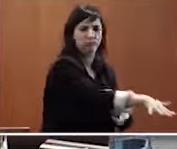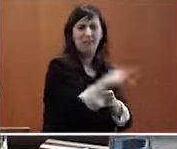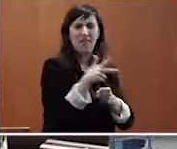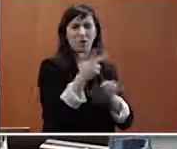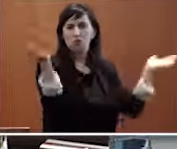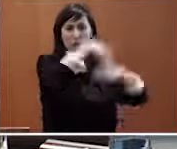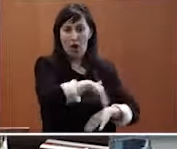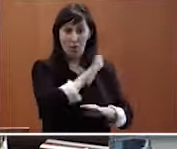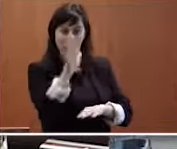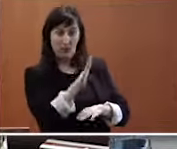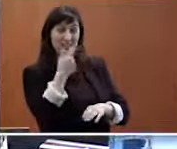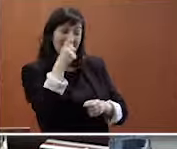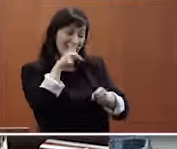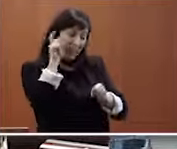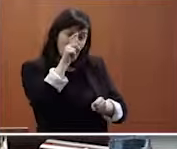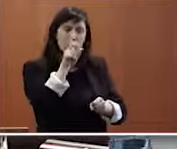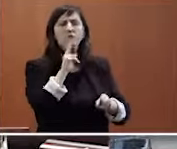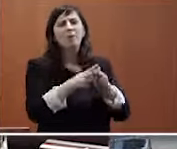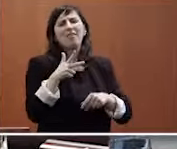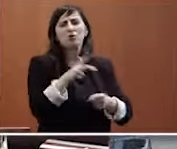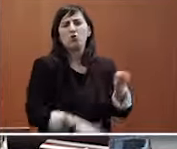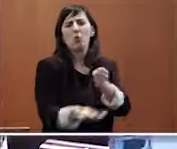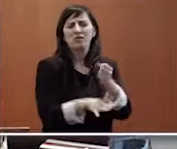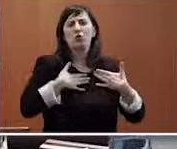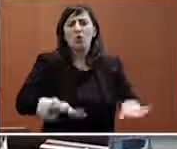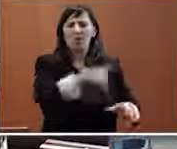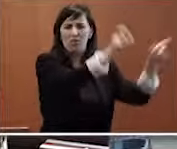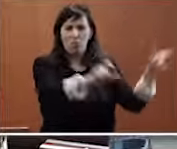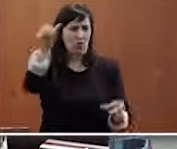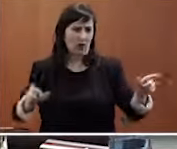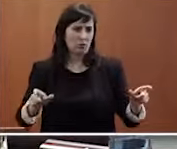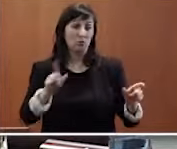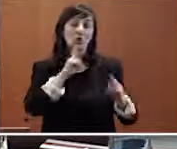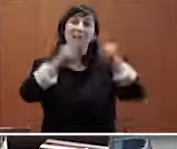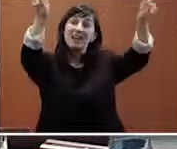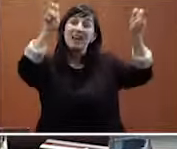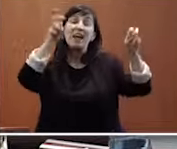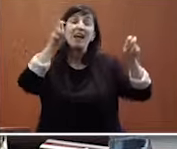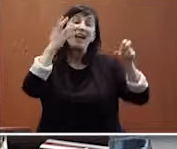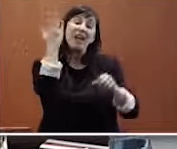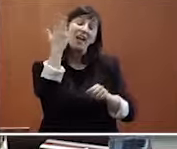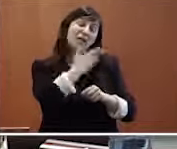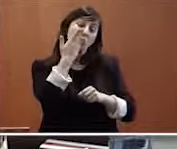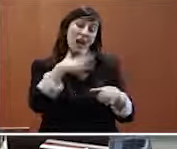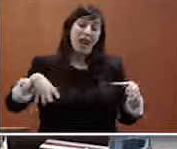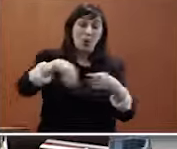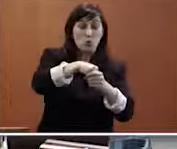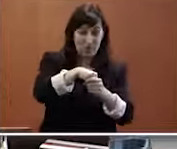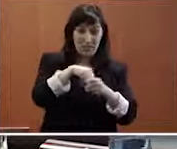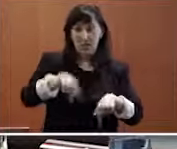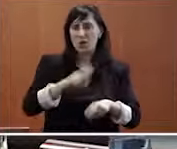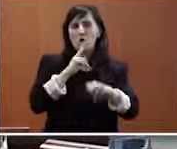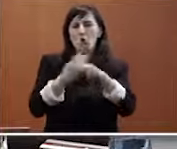dereito básico de toda a cidadanía. Así que, a escola inclusiva, e me permito nomear a unha profesora desta